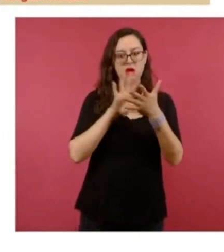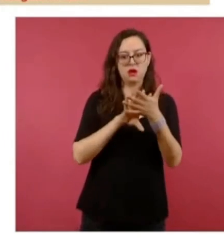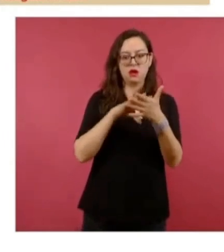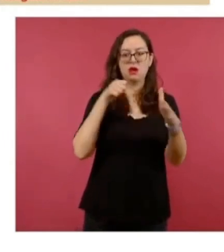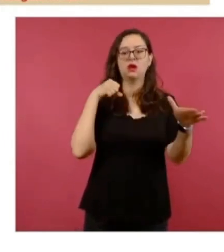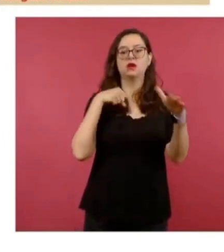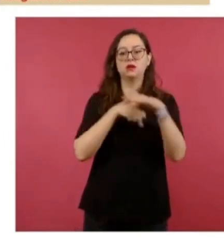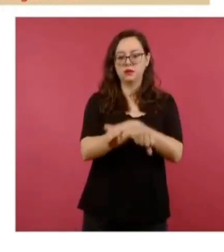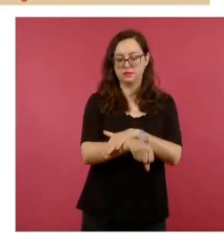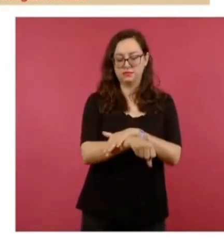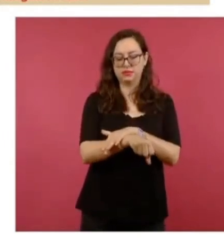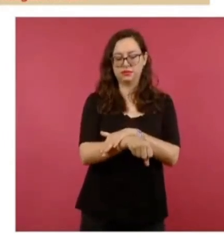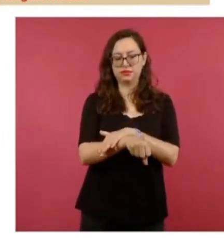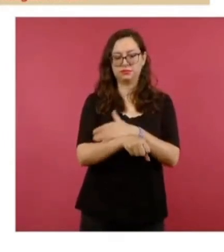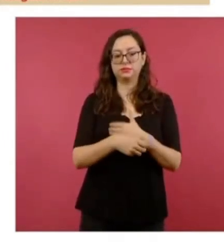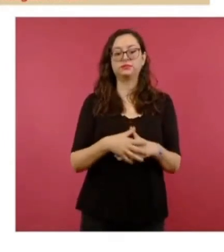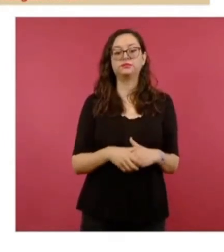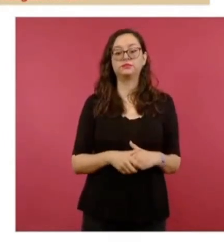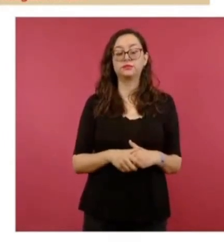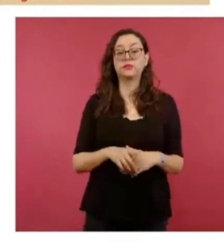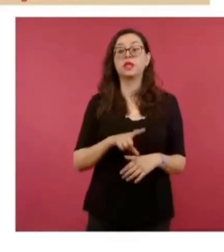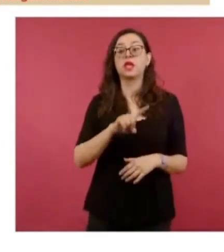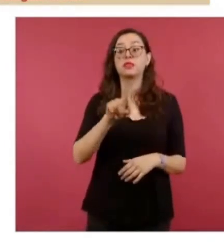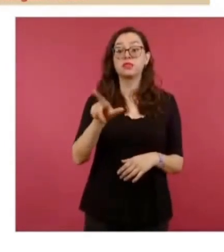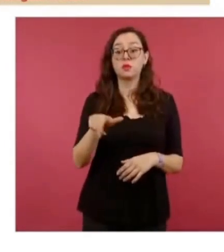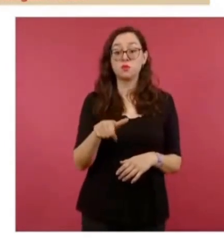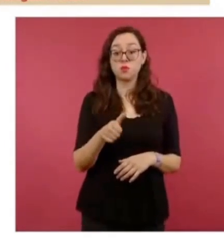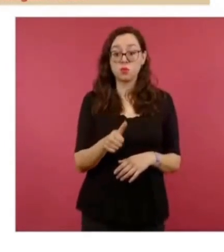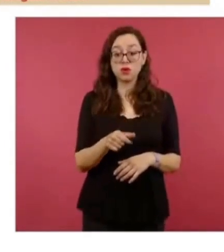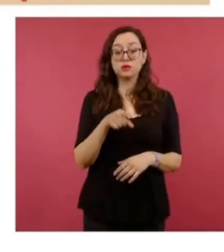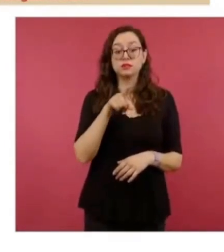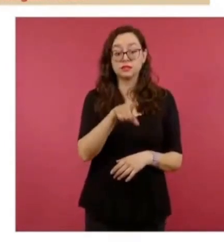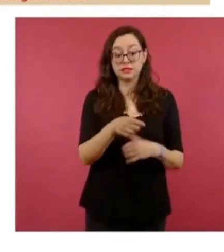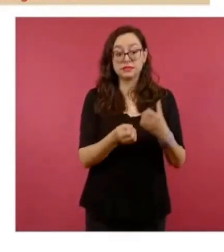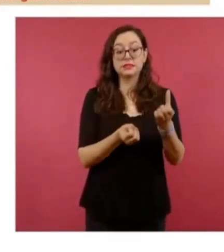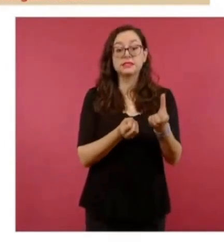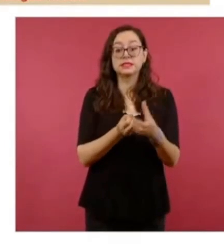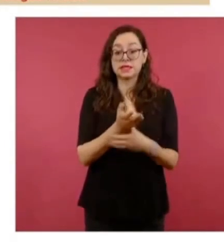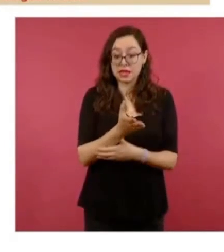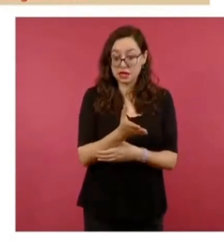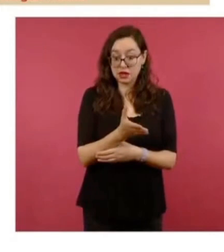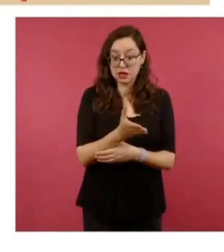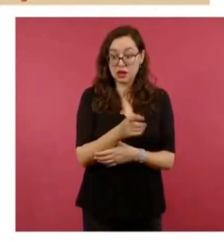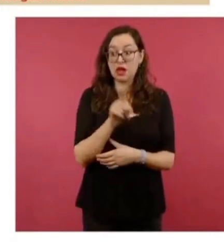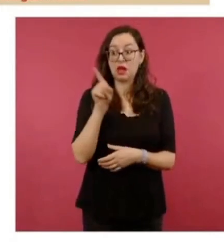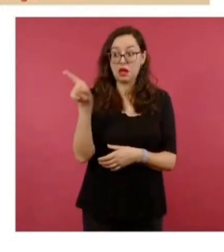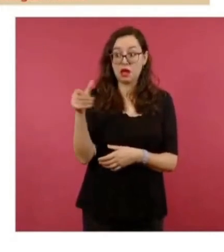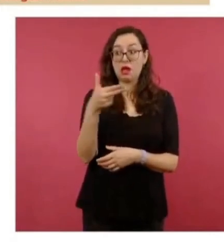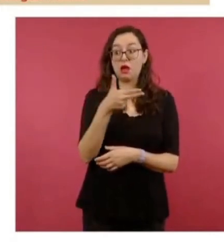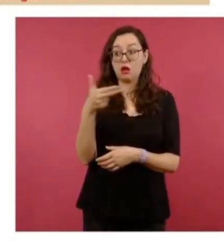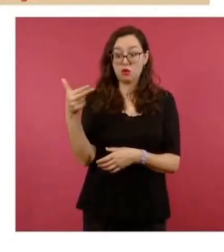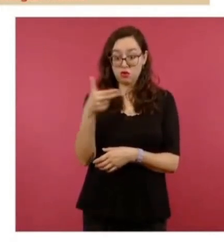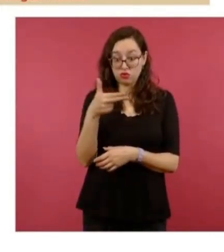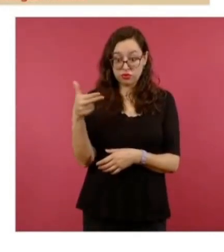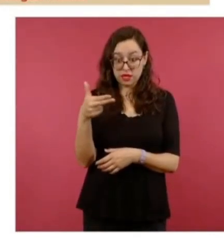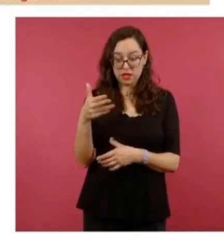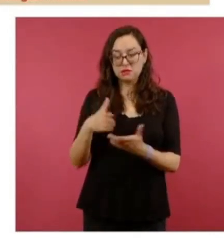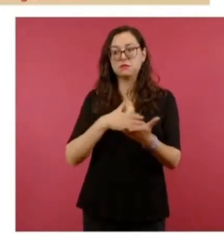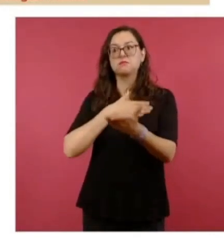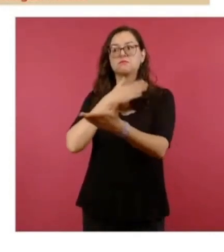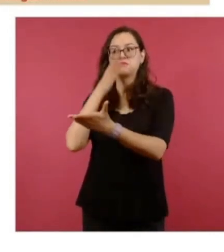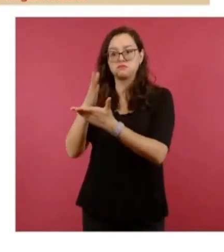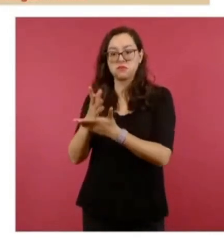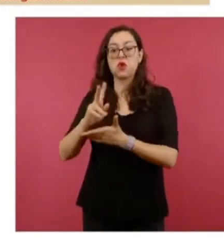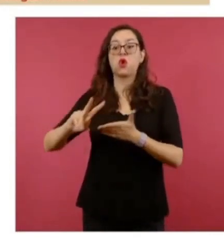de retención municipal. Horas más tarde, al salir del centro, regresó al hotel donde se hospedaban y volvió a agredir a la